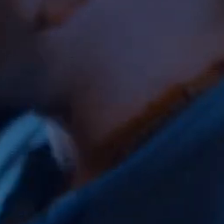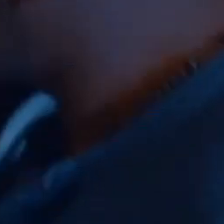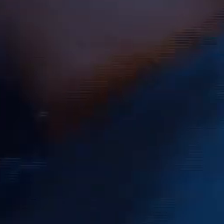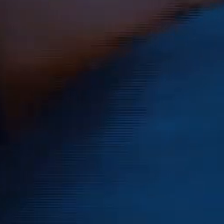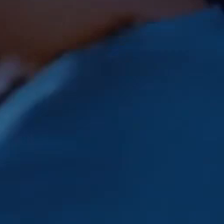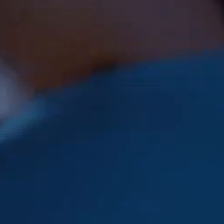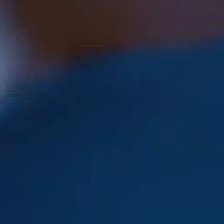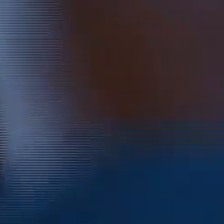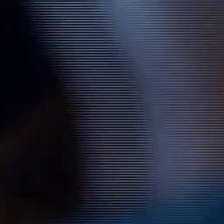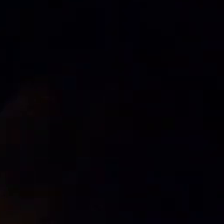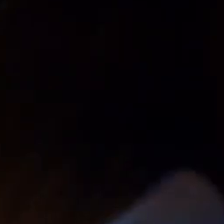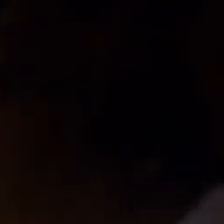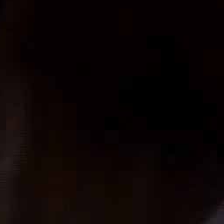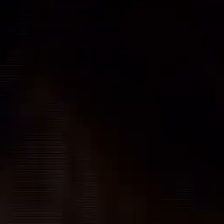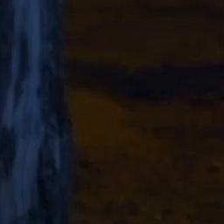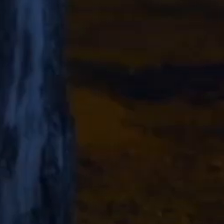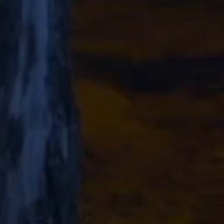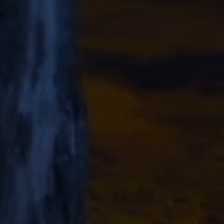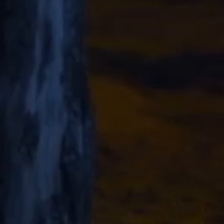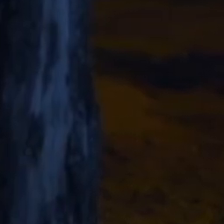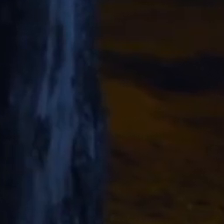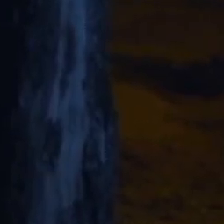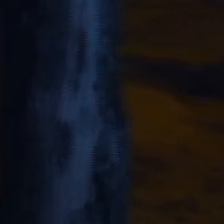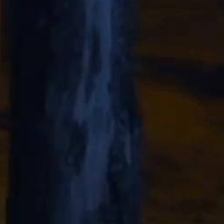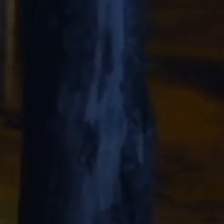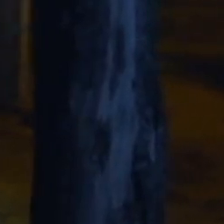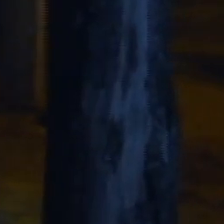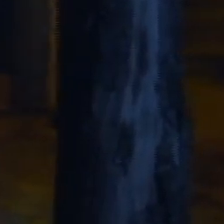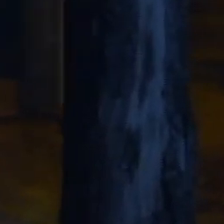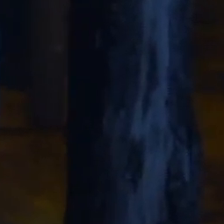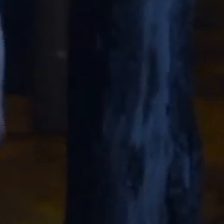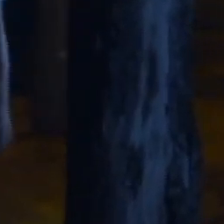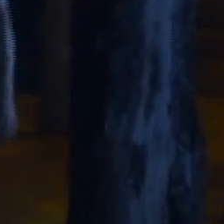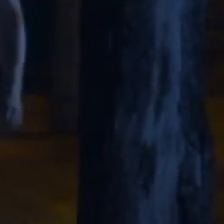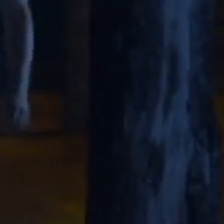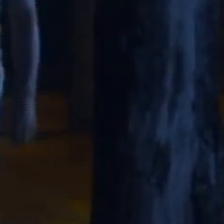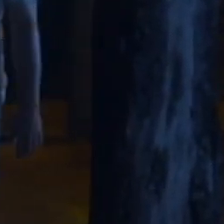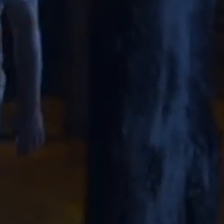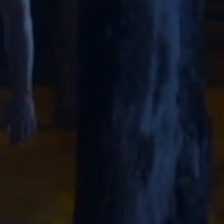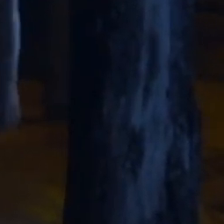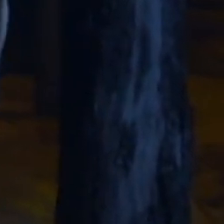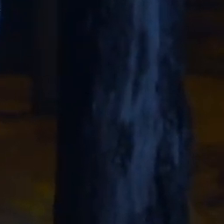Uy, mami, ¿por qué tan sola? Yo le hago la mandata. Comenzar, los pies están las atiendas gritos, mami.